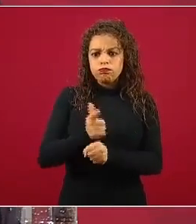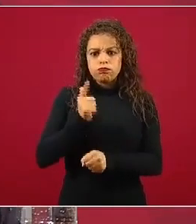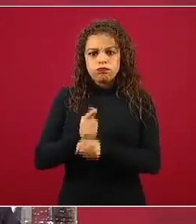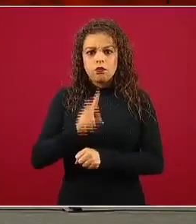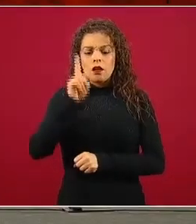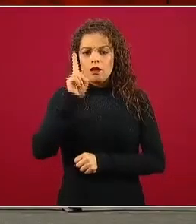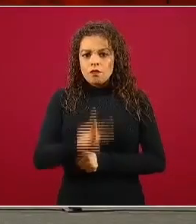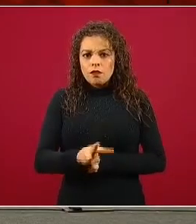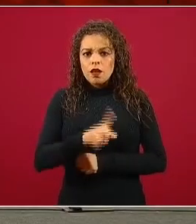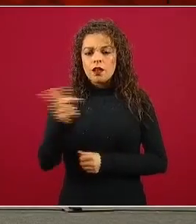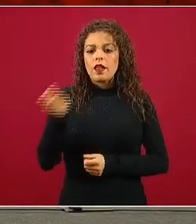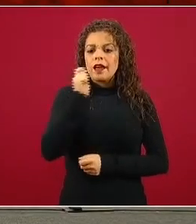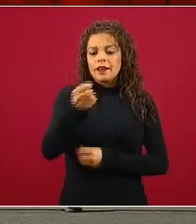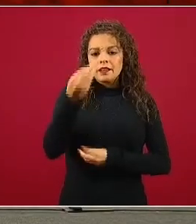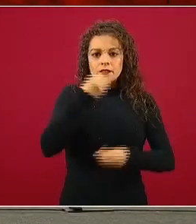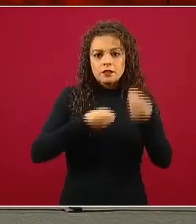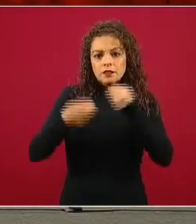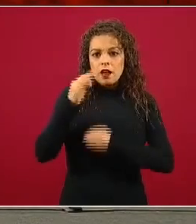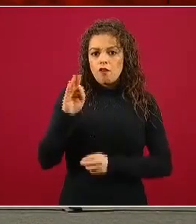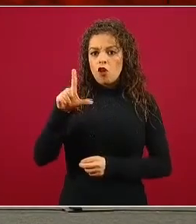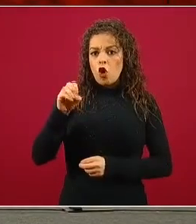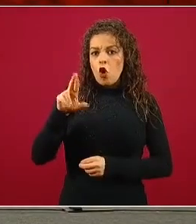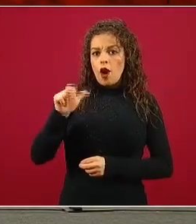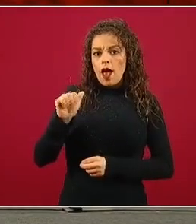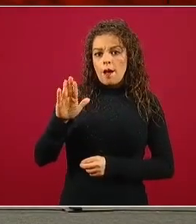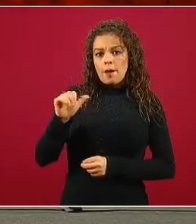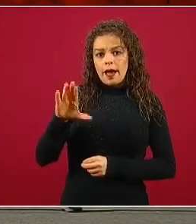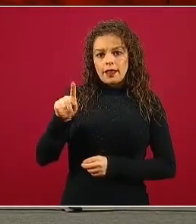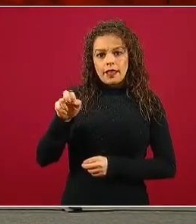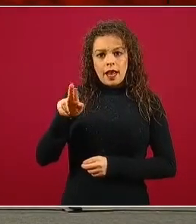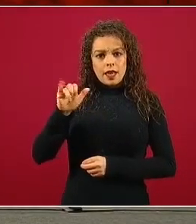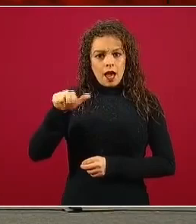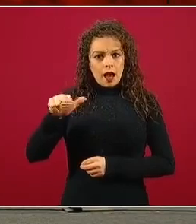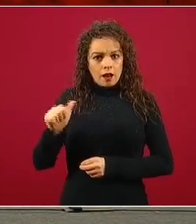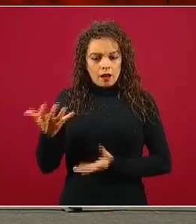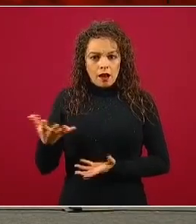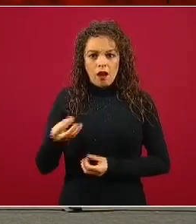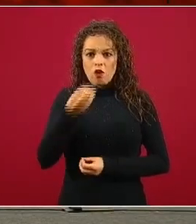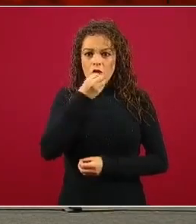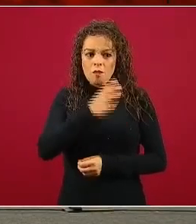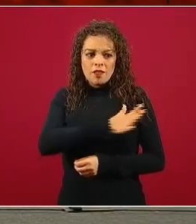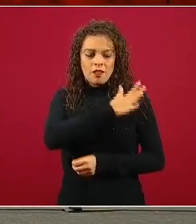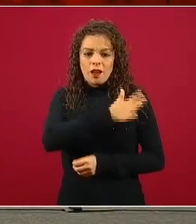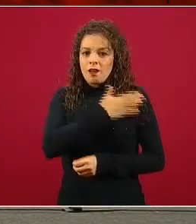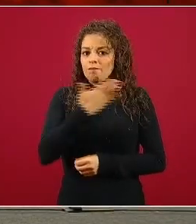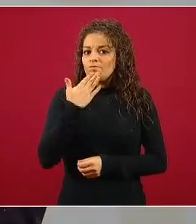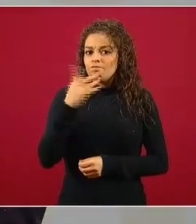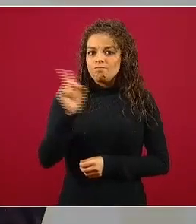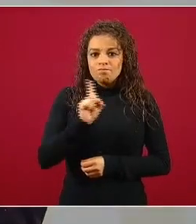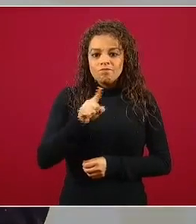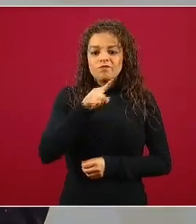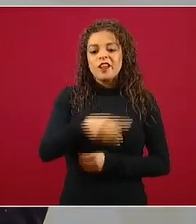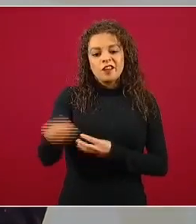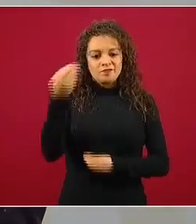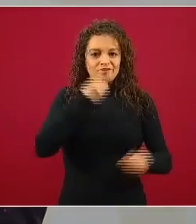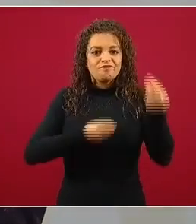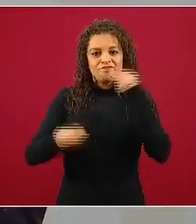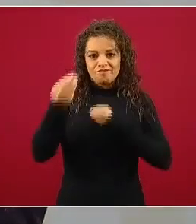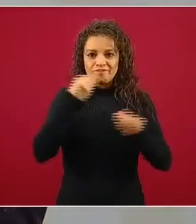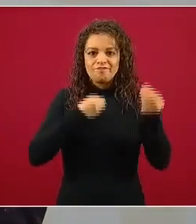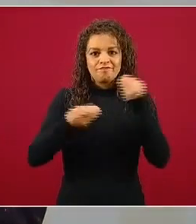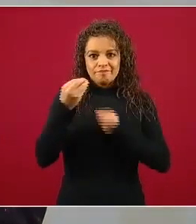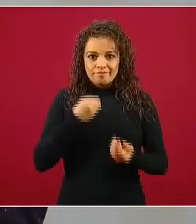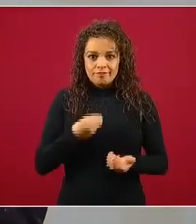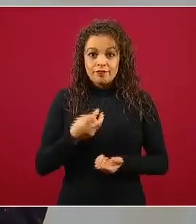bacteriana, de lo que comemos, muchas veces de la comida de muy mala calidad con la que nos alimentamos y en ese sentido la